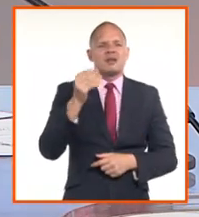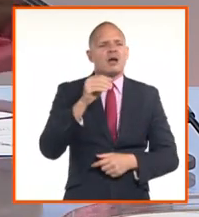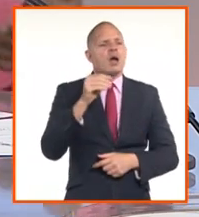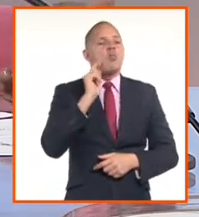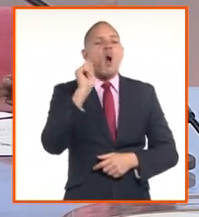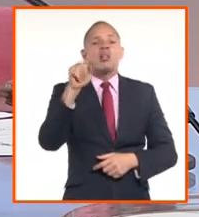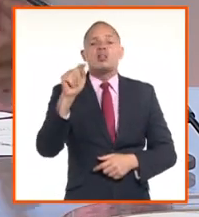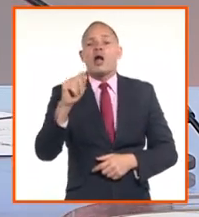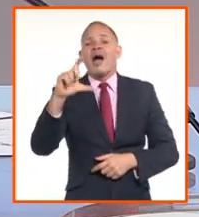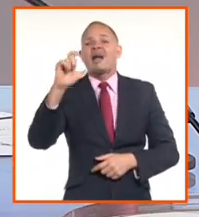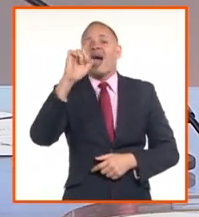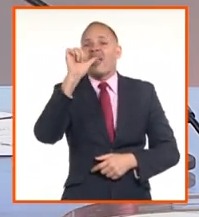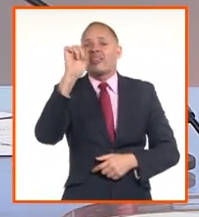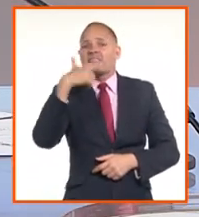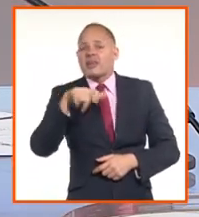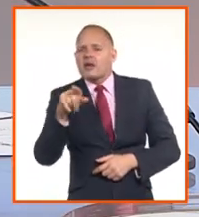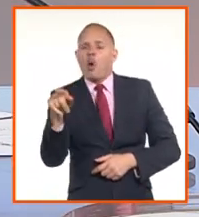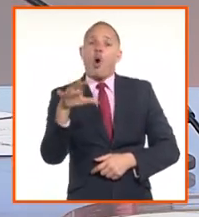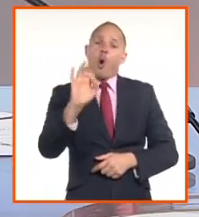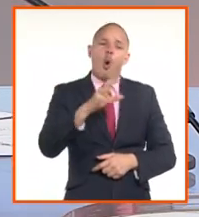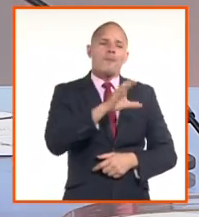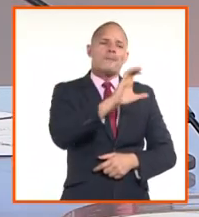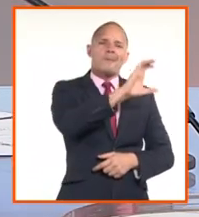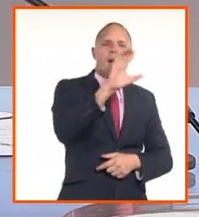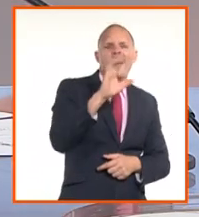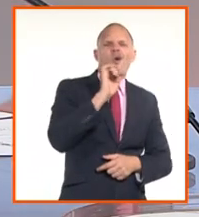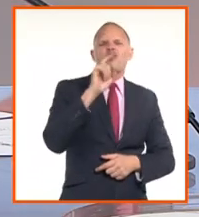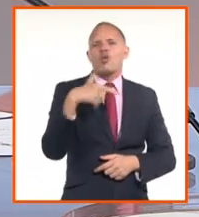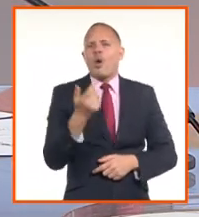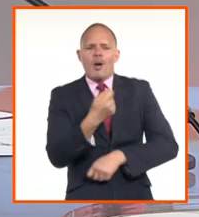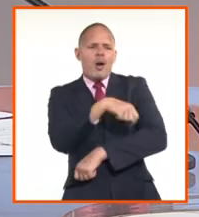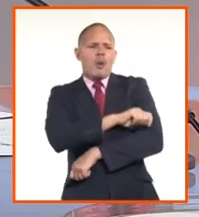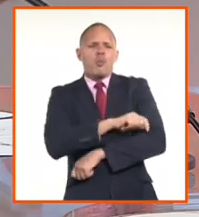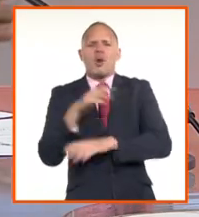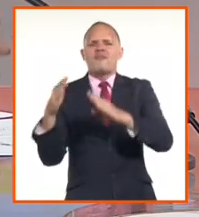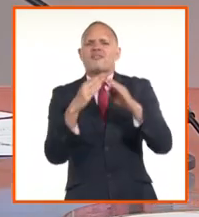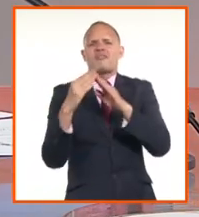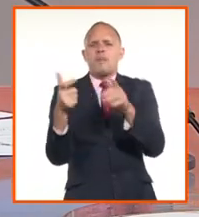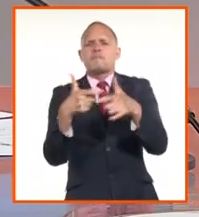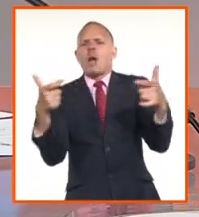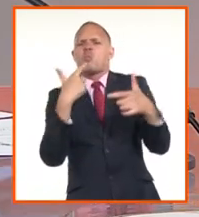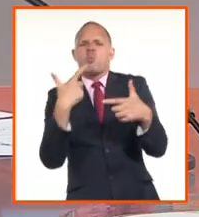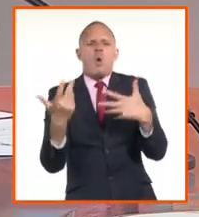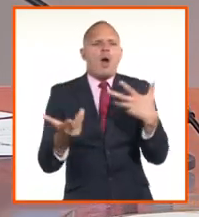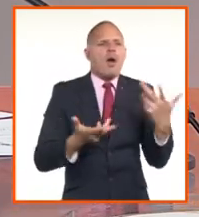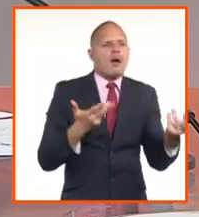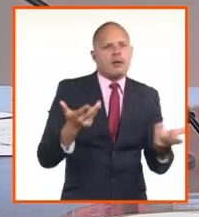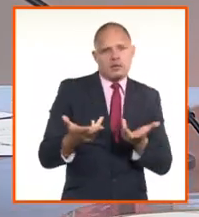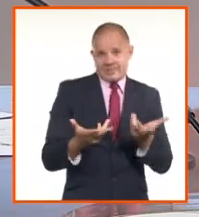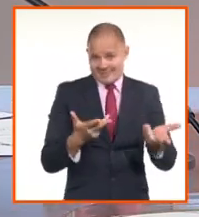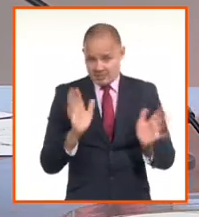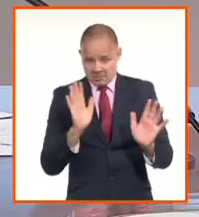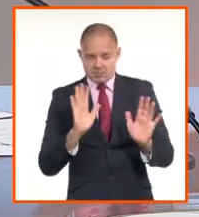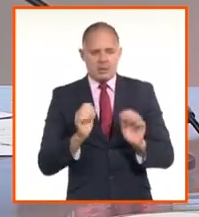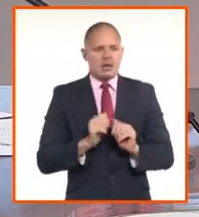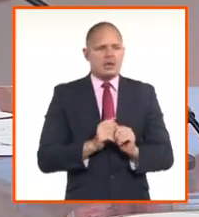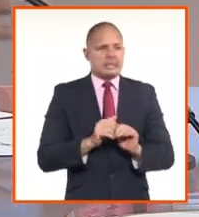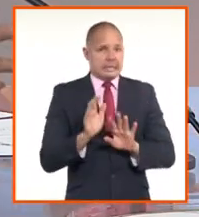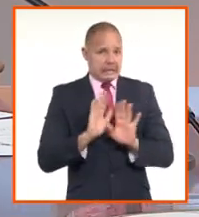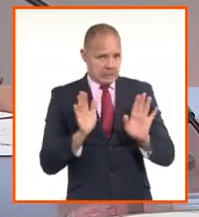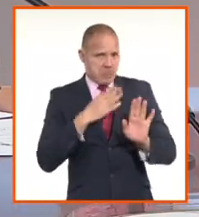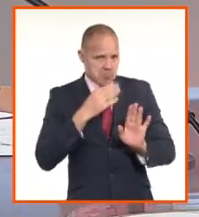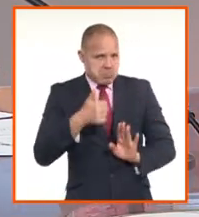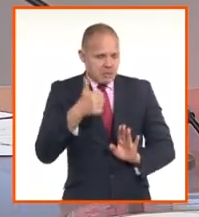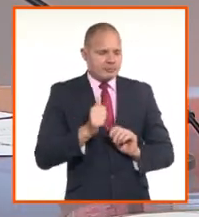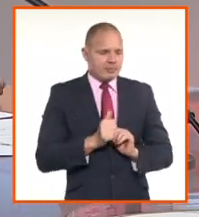para poder hacer las operaciones. Y entonces, pretendía también ponerlo en la mesa ronda, pero como son